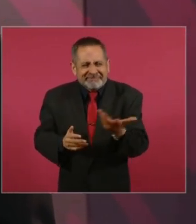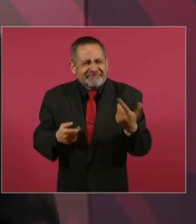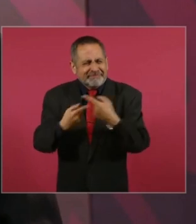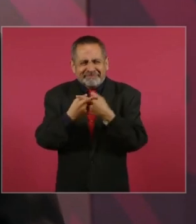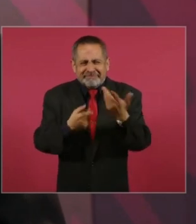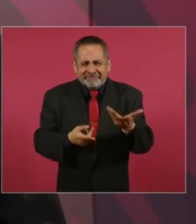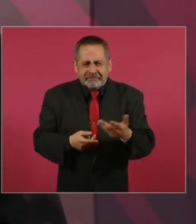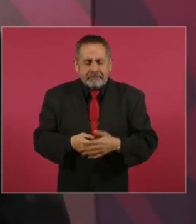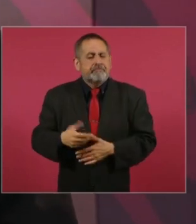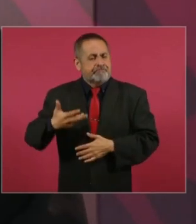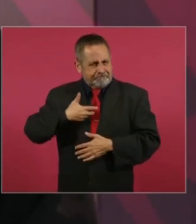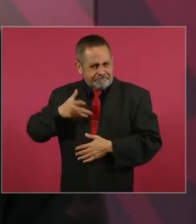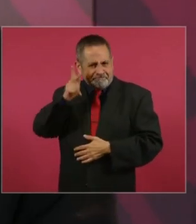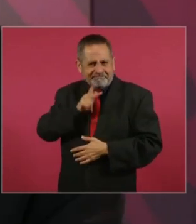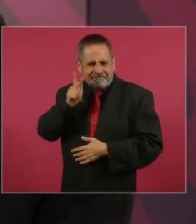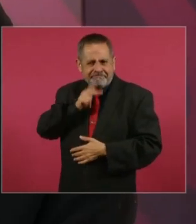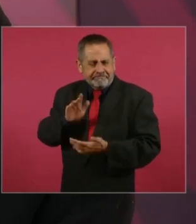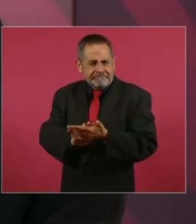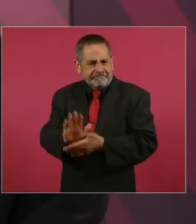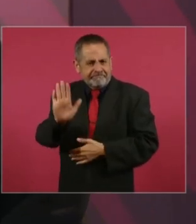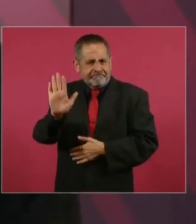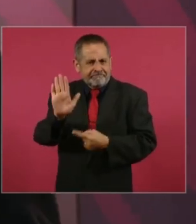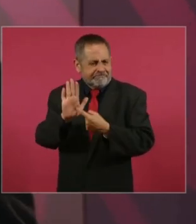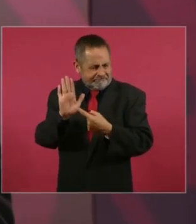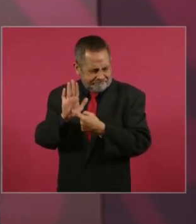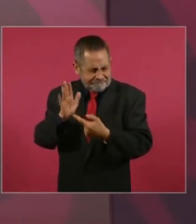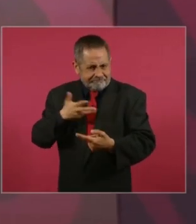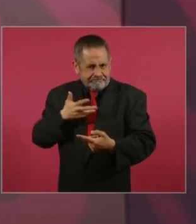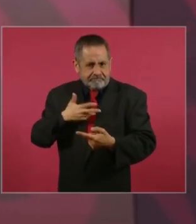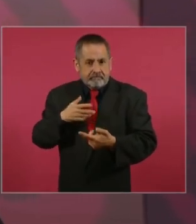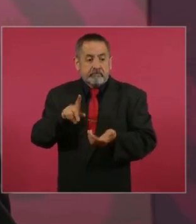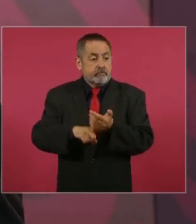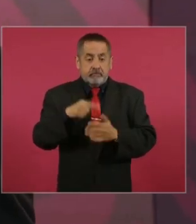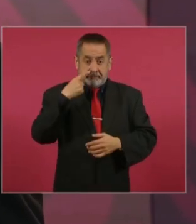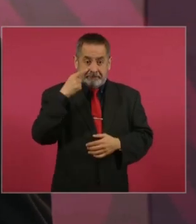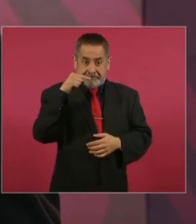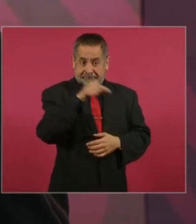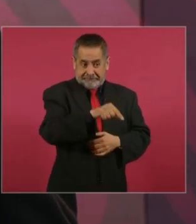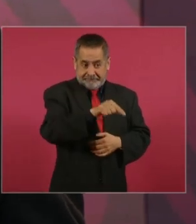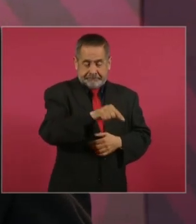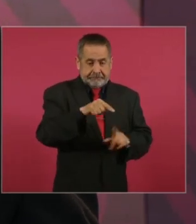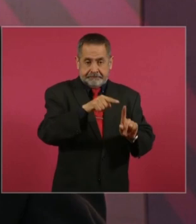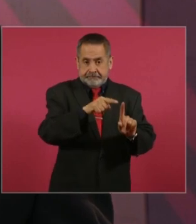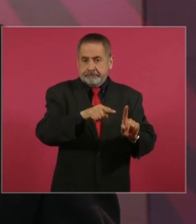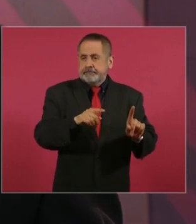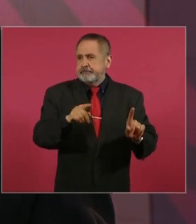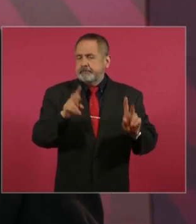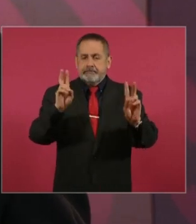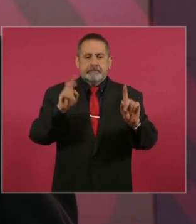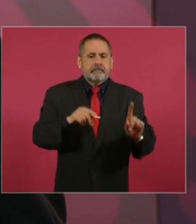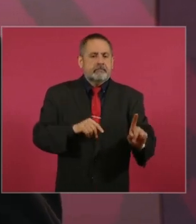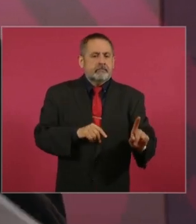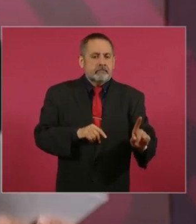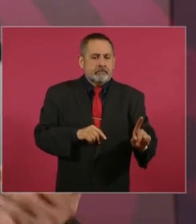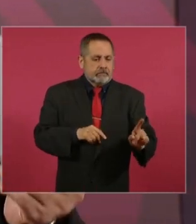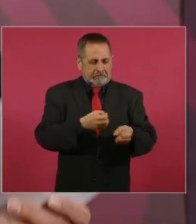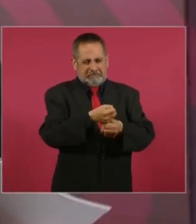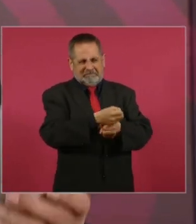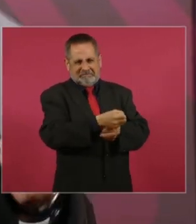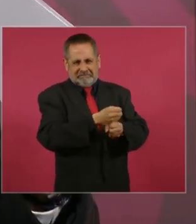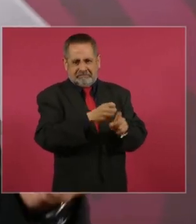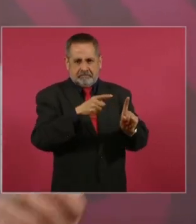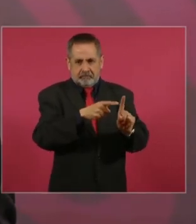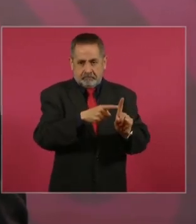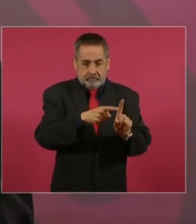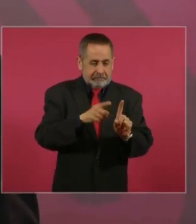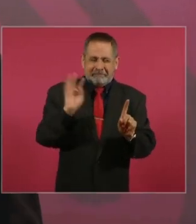Entonces, tengo las pruebas de cómo uno de los que supuestamente fue torturado